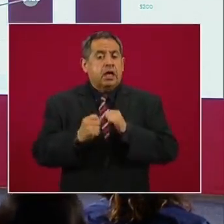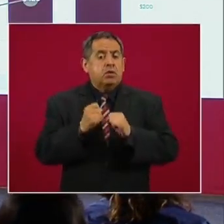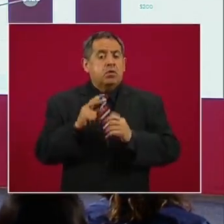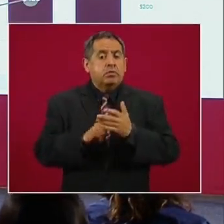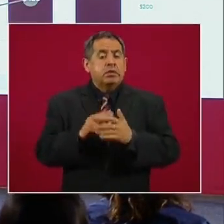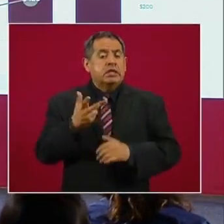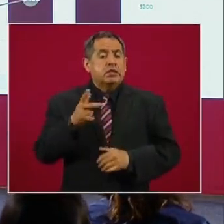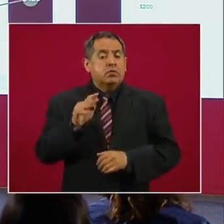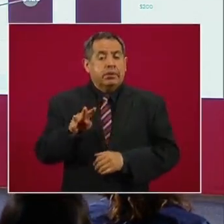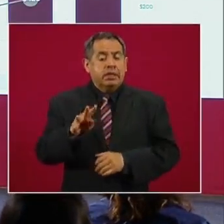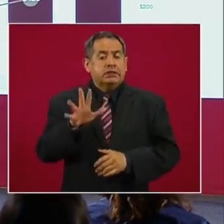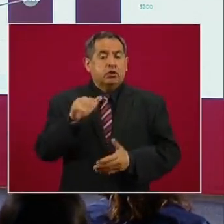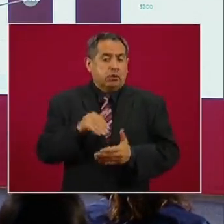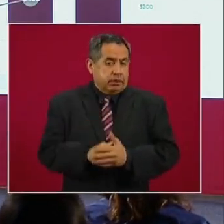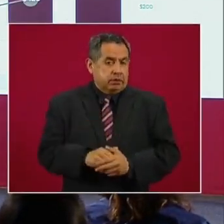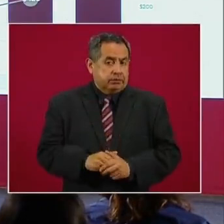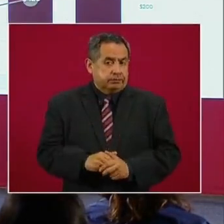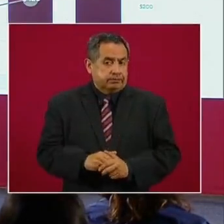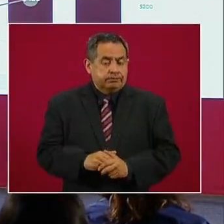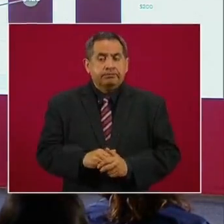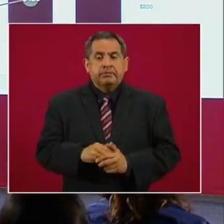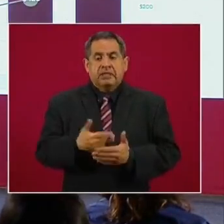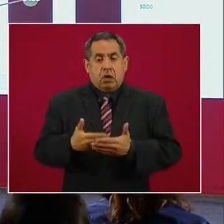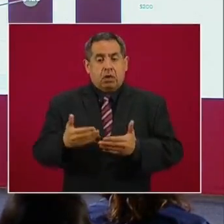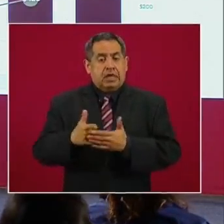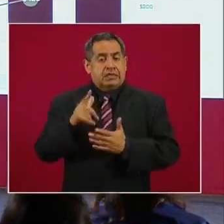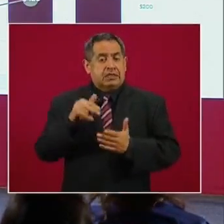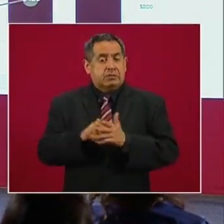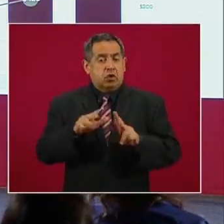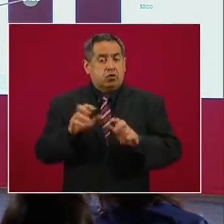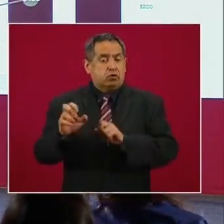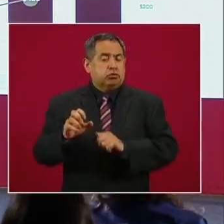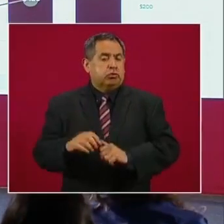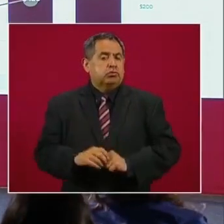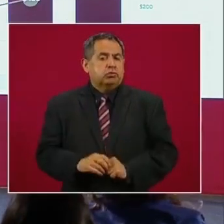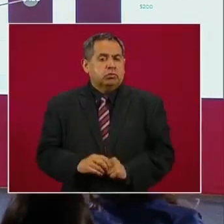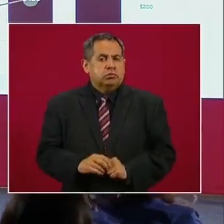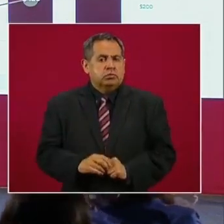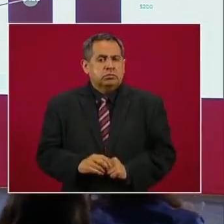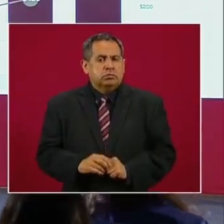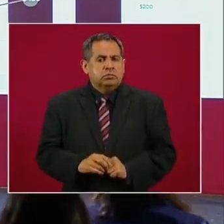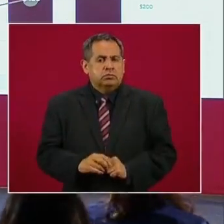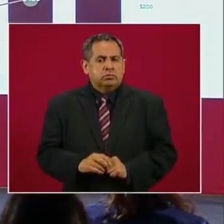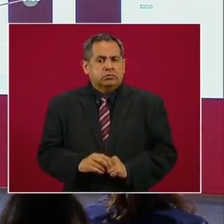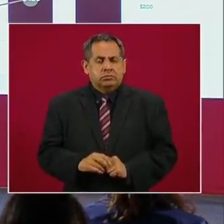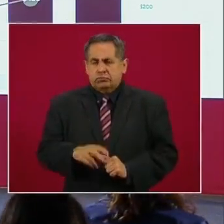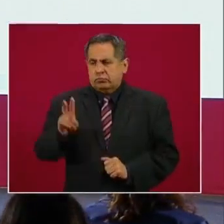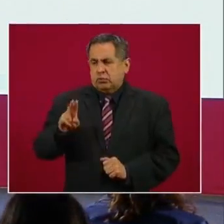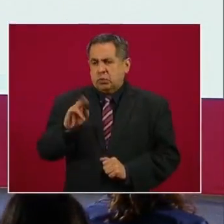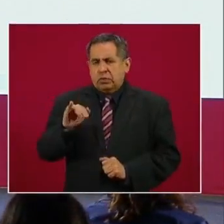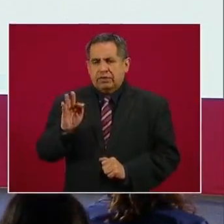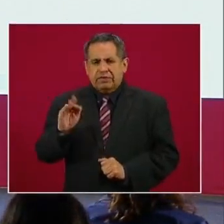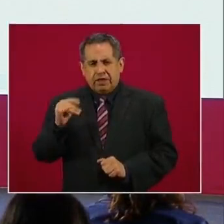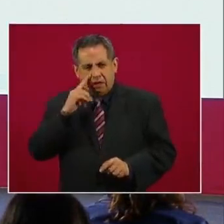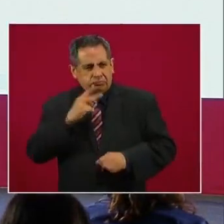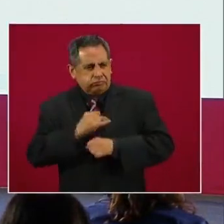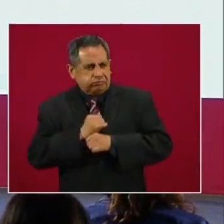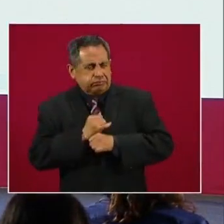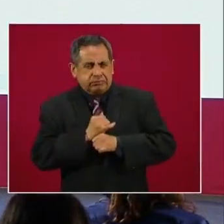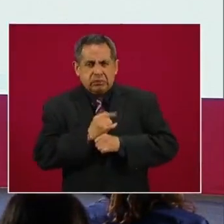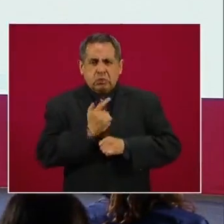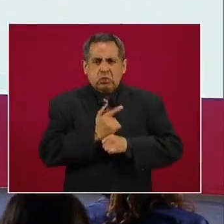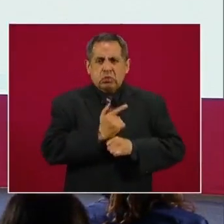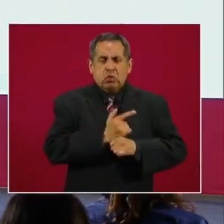cinco mil y a mitad del año llevamos siete mil 800. Hay un gran trabajo de la unidad de inteligencia financiera.